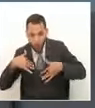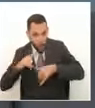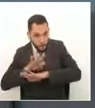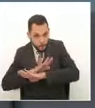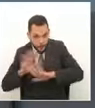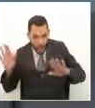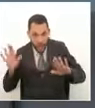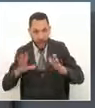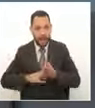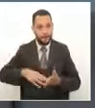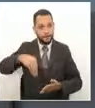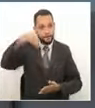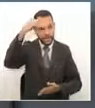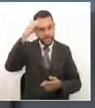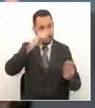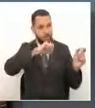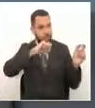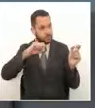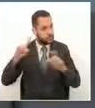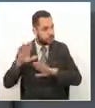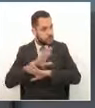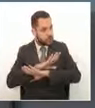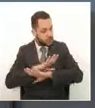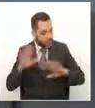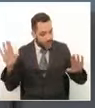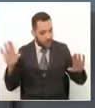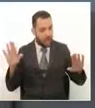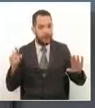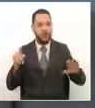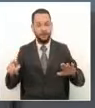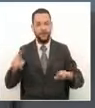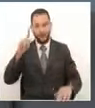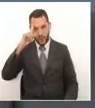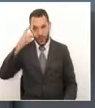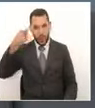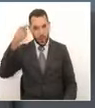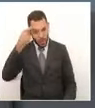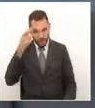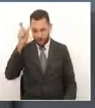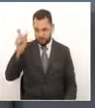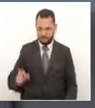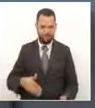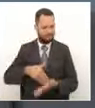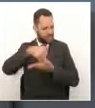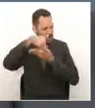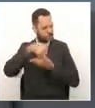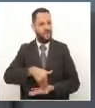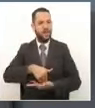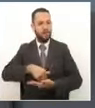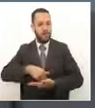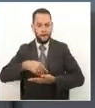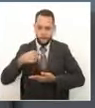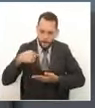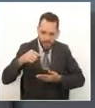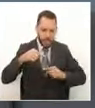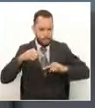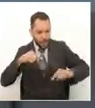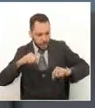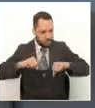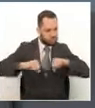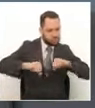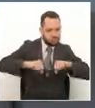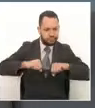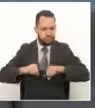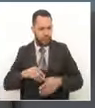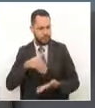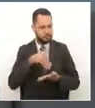hecho y con toda la claridad y bajo un gran capital nuestro señor gobernador que ha estado al frente que ha estado dando instrucciones que se apersonó del